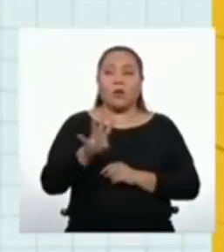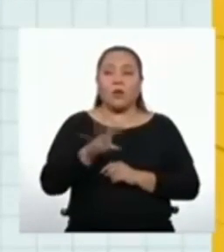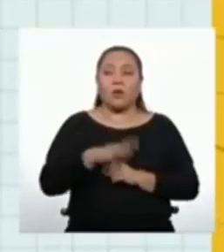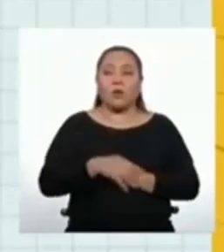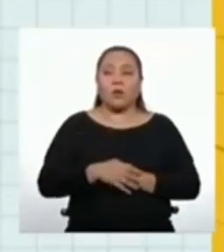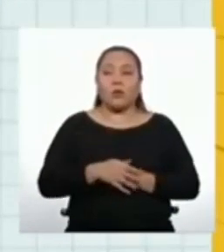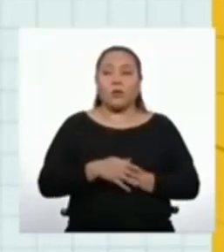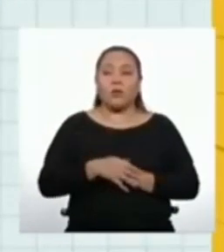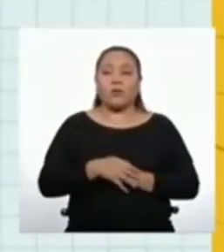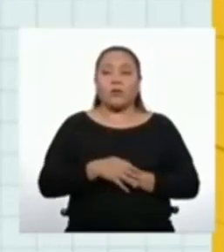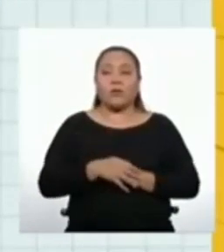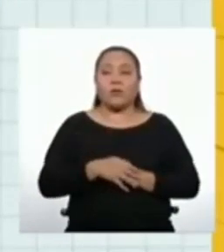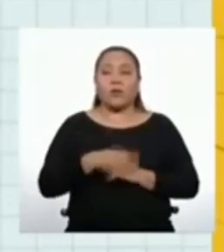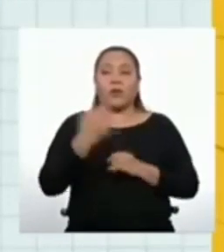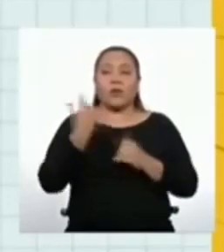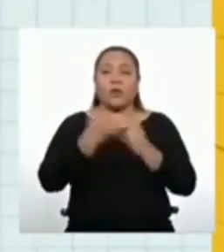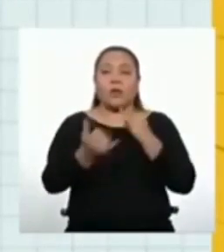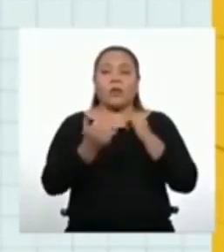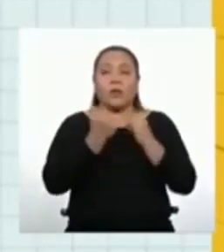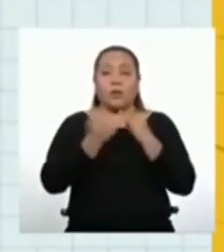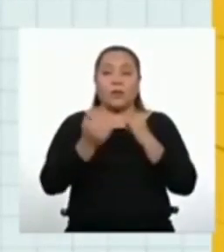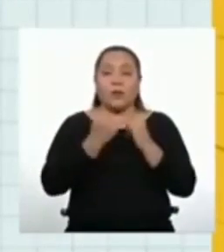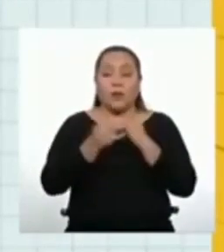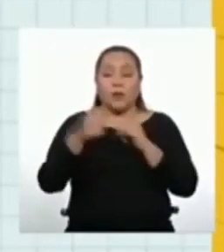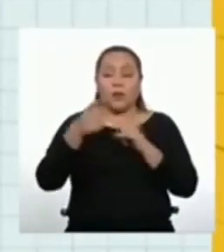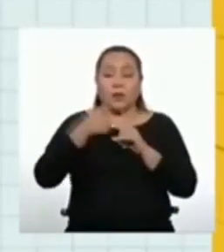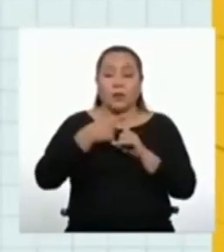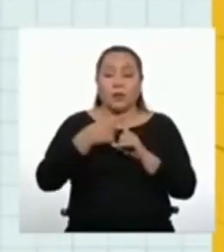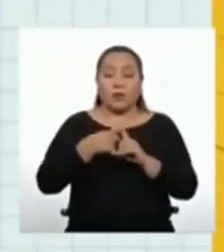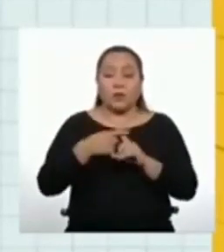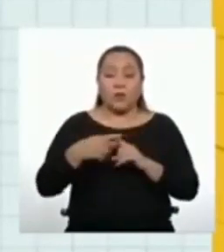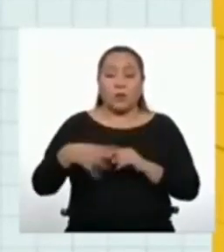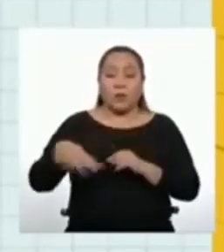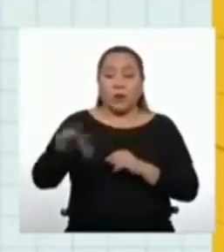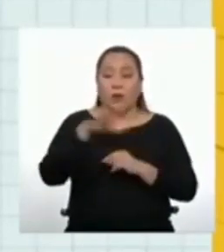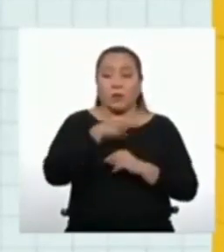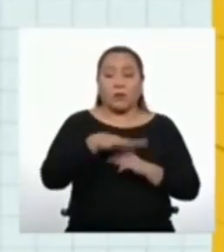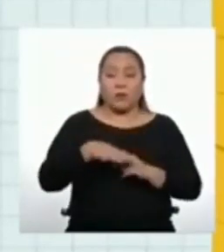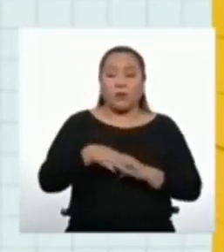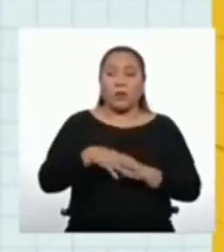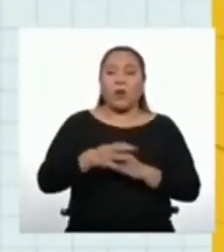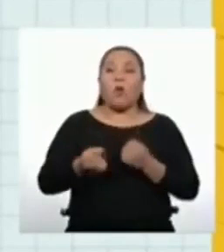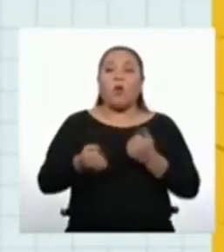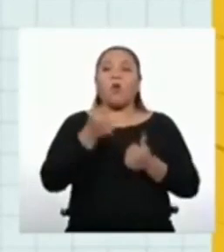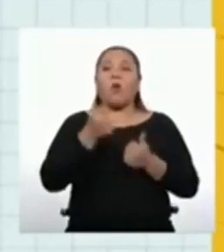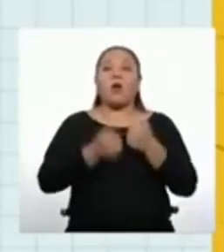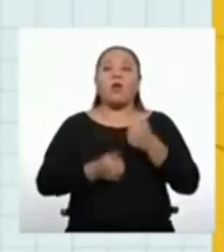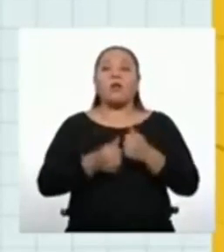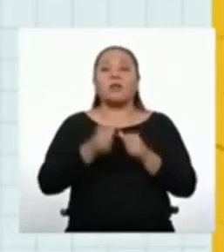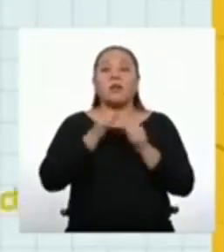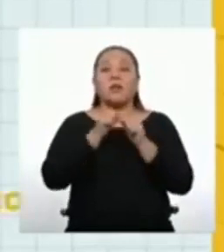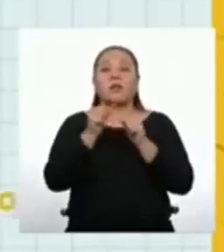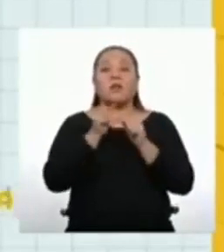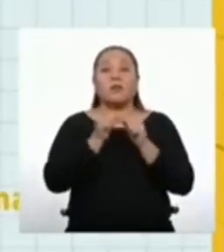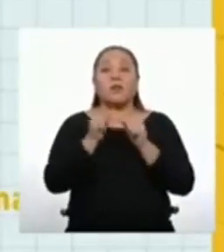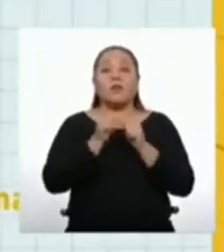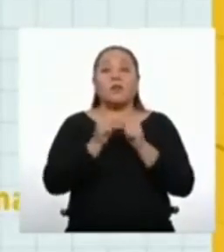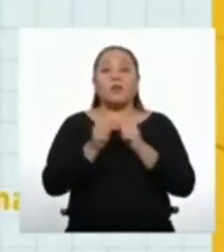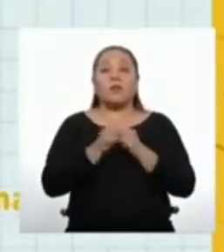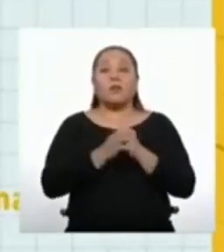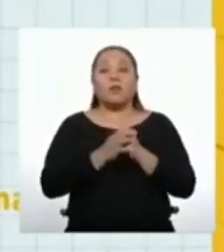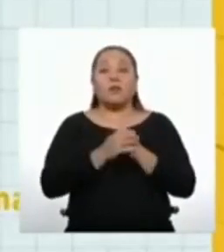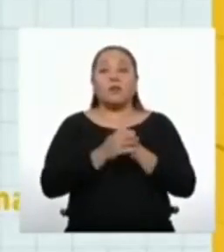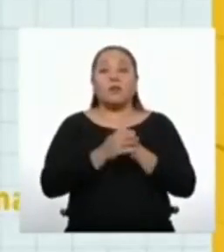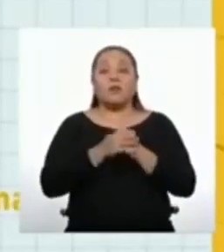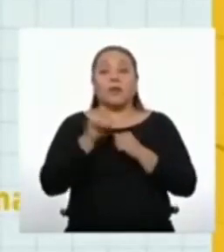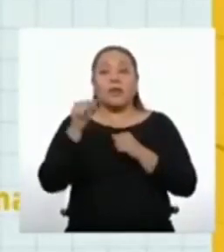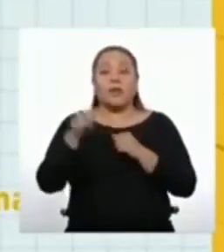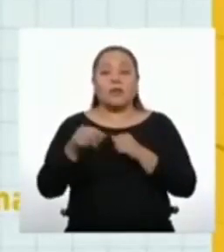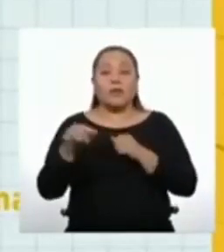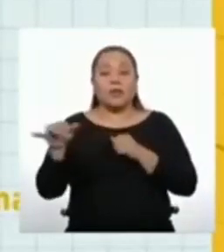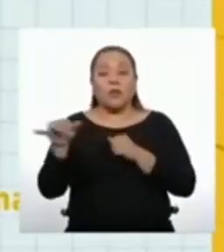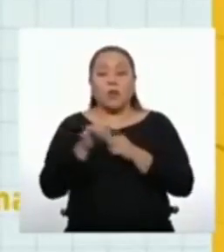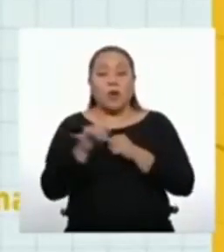concluida la suma, ¿qué número obtendremos? Será 74. Es el mismo número al que llegamos sumando en nuestra